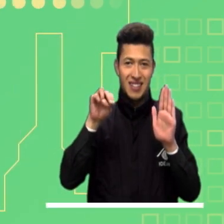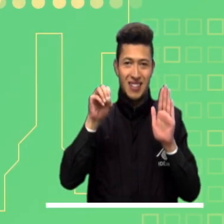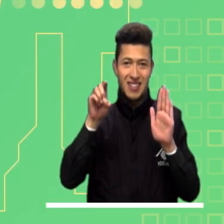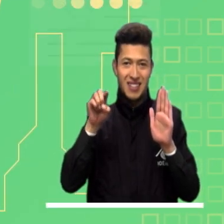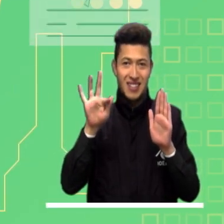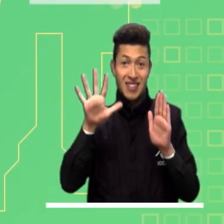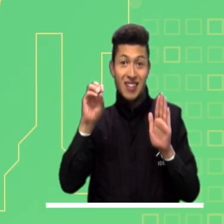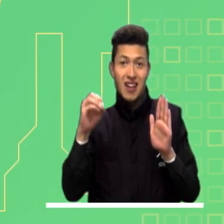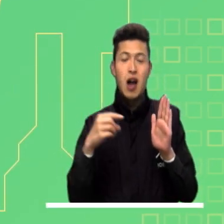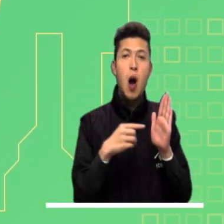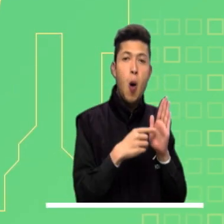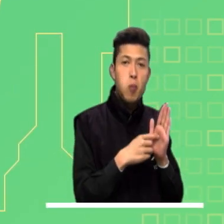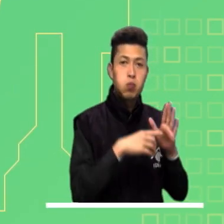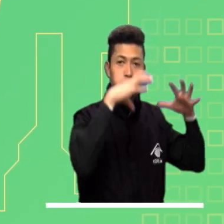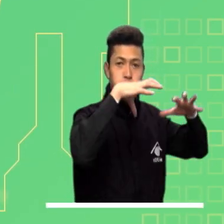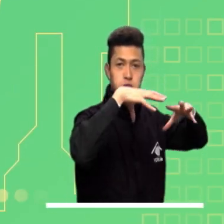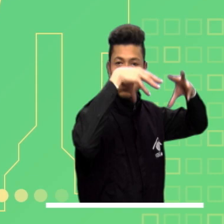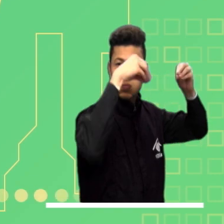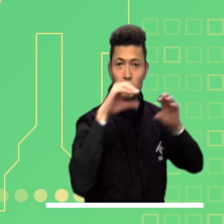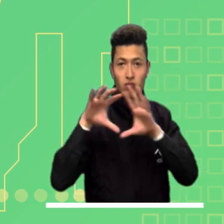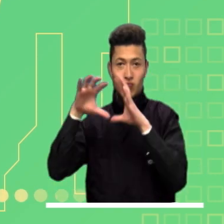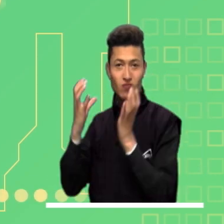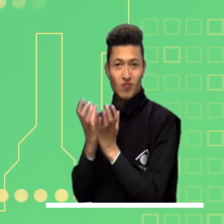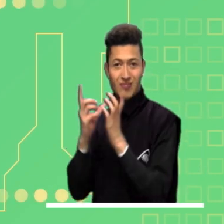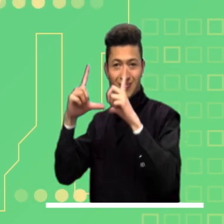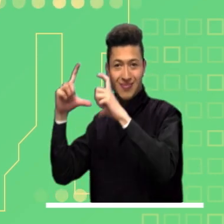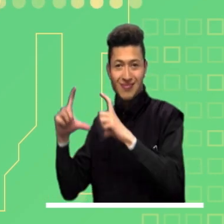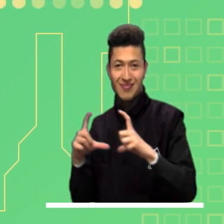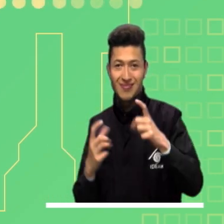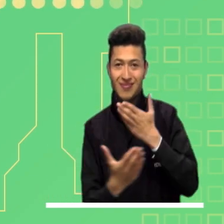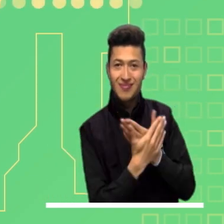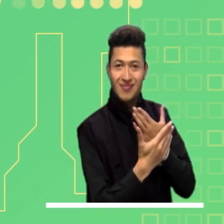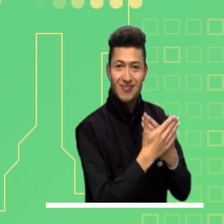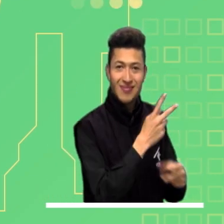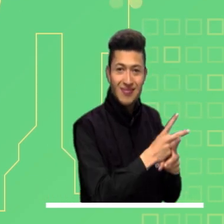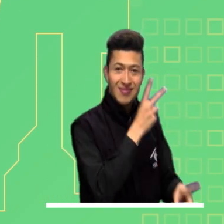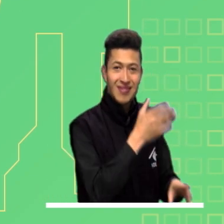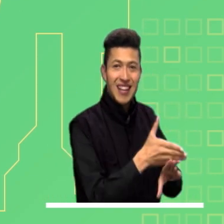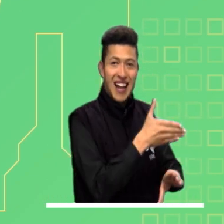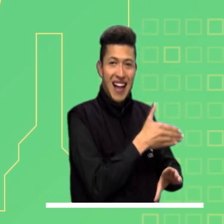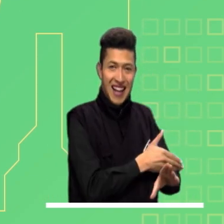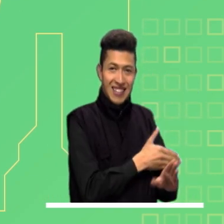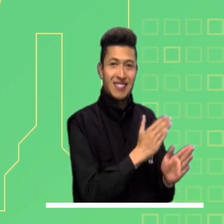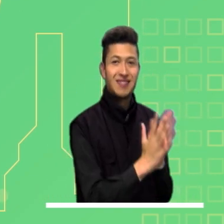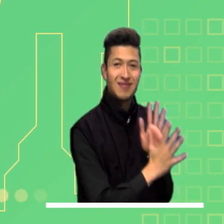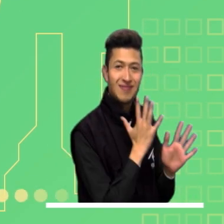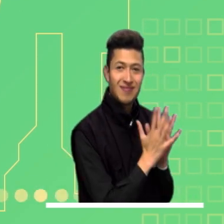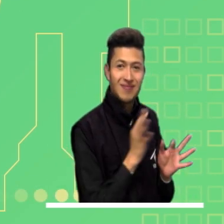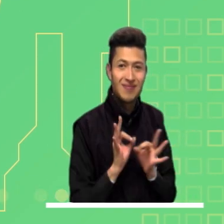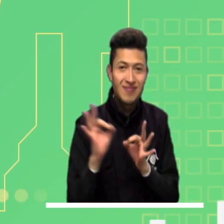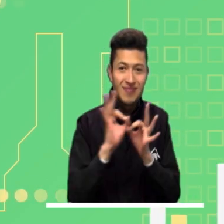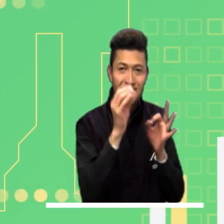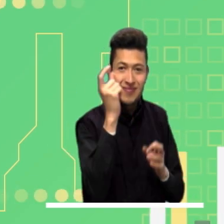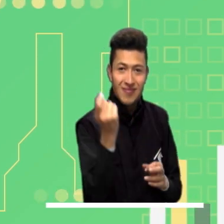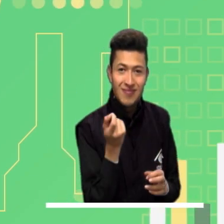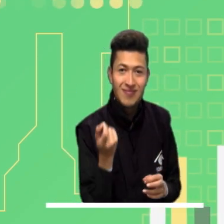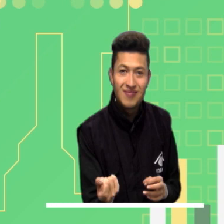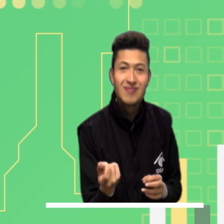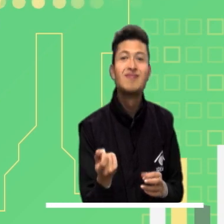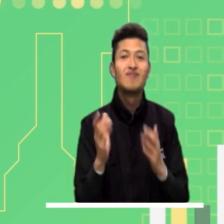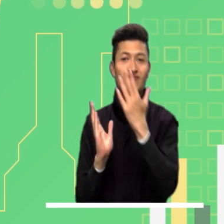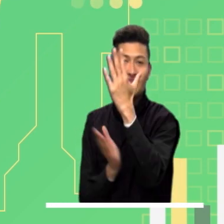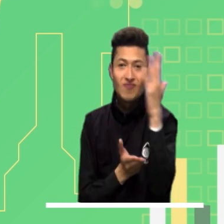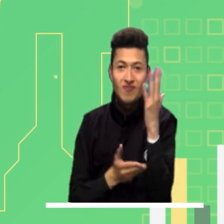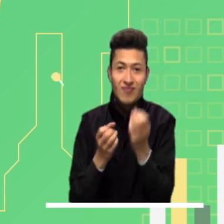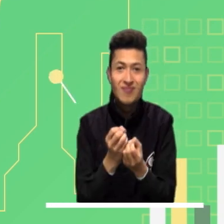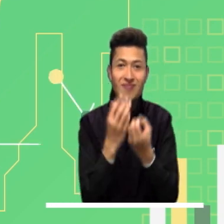Pronóstico. Consulte los pronósticos del estado del tiempo, las imágenes satelitales y conozca las principales alertas tempranas,